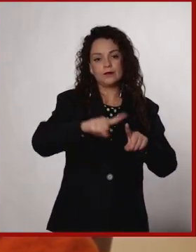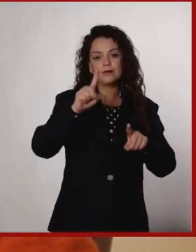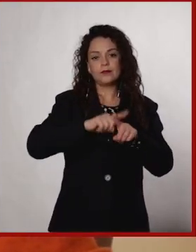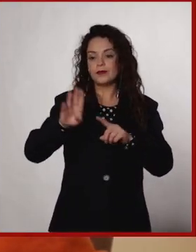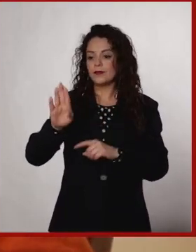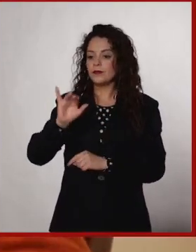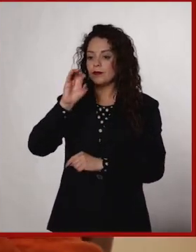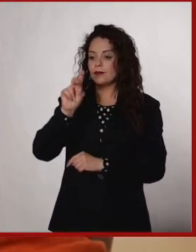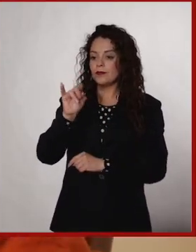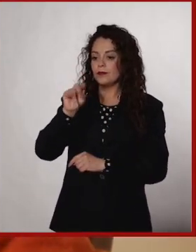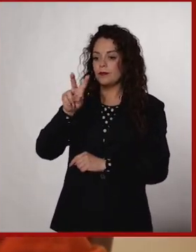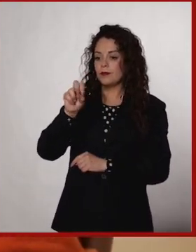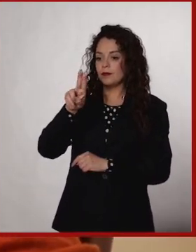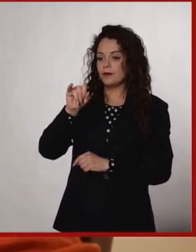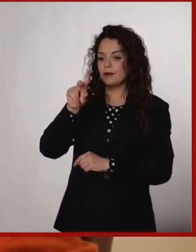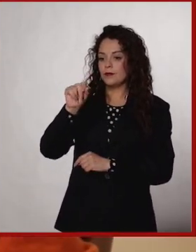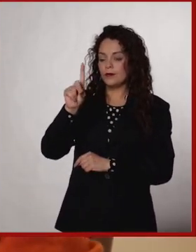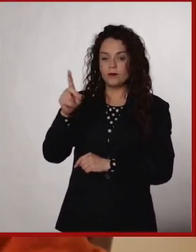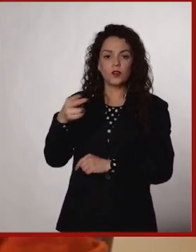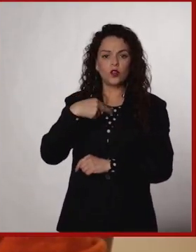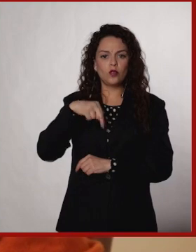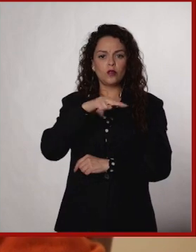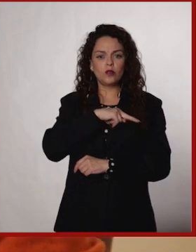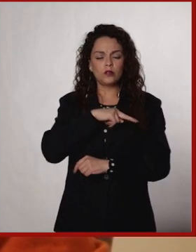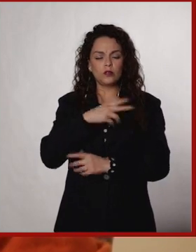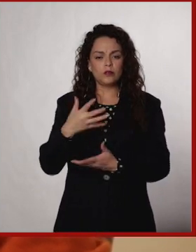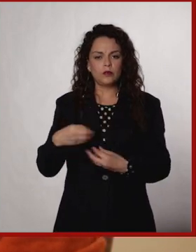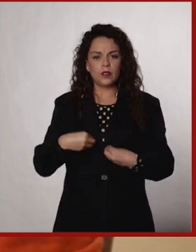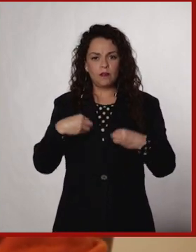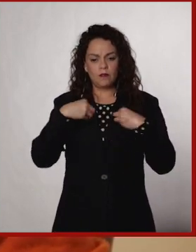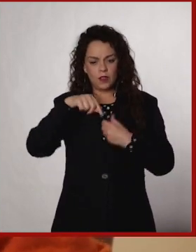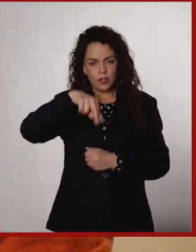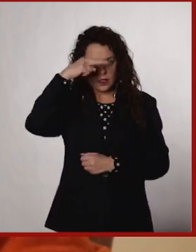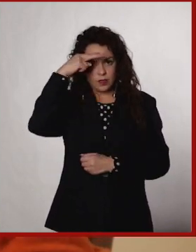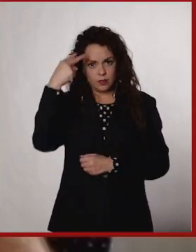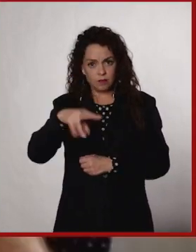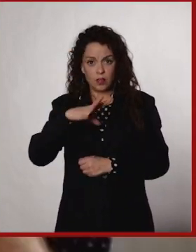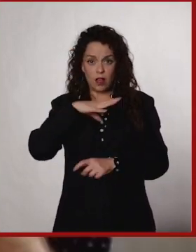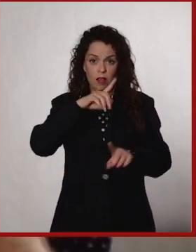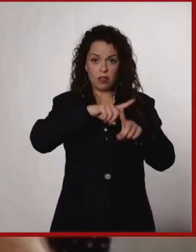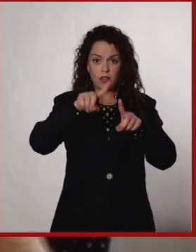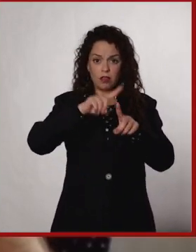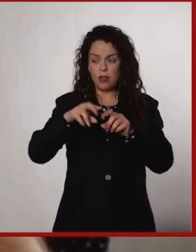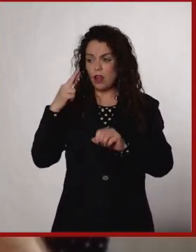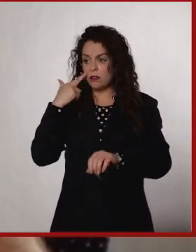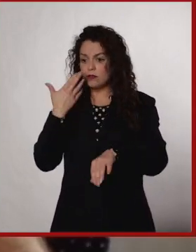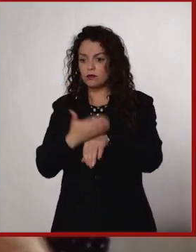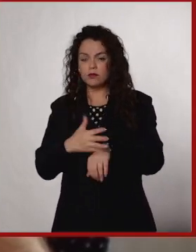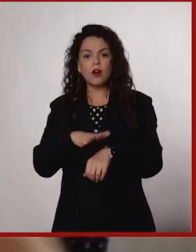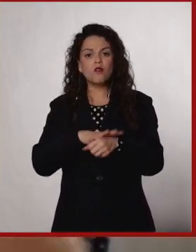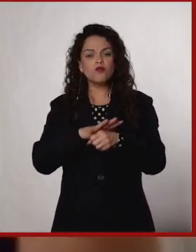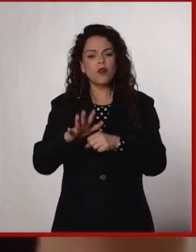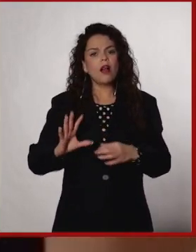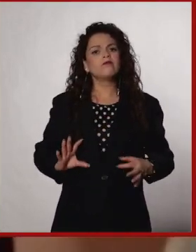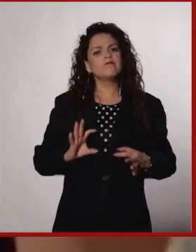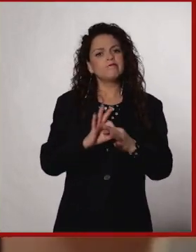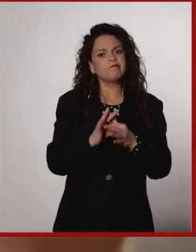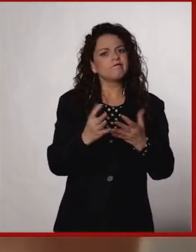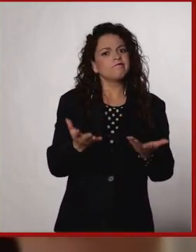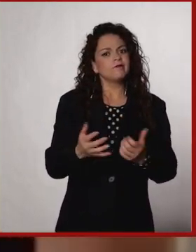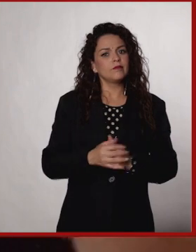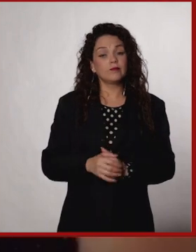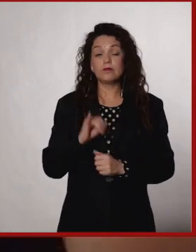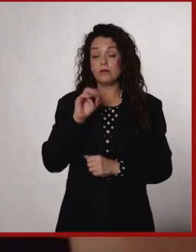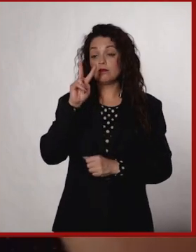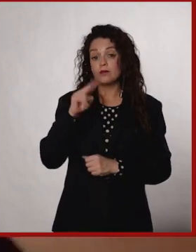biodiversidad. ¿Cuál es nuestra responsabilidad como habitantes de un país megadiverso? De algún modo, sí, tenemos